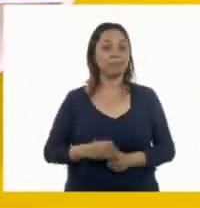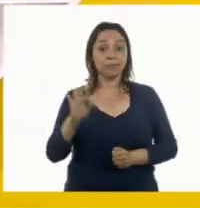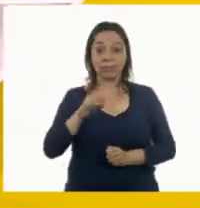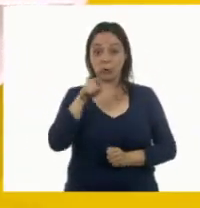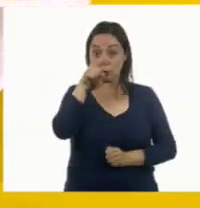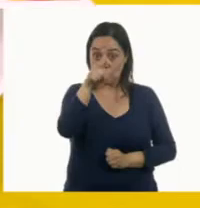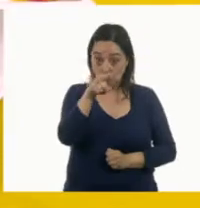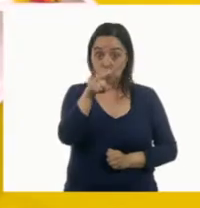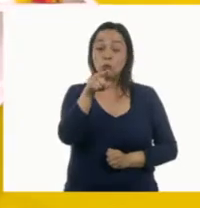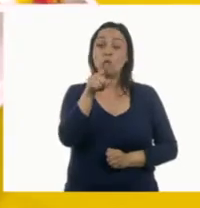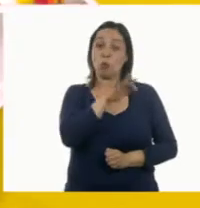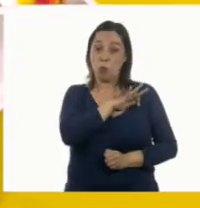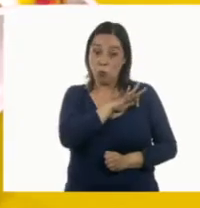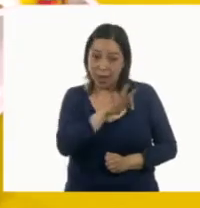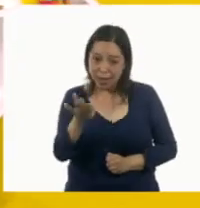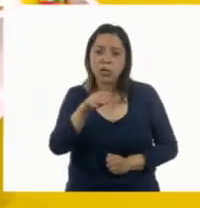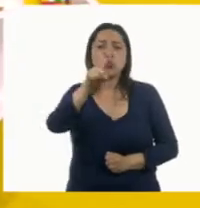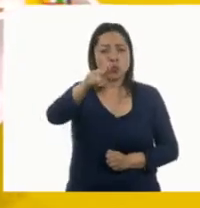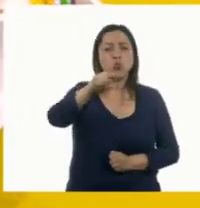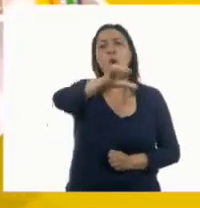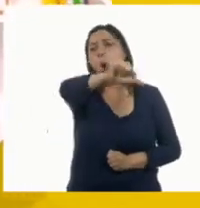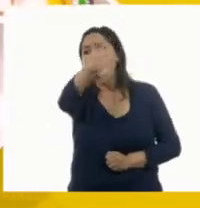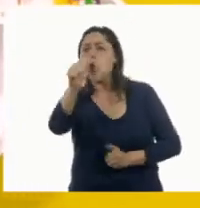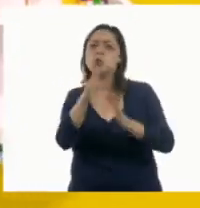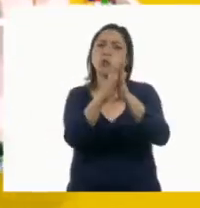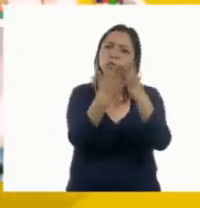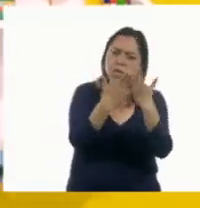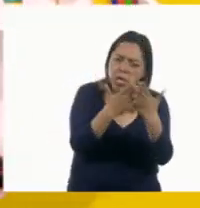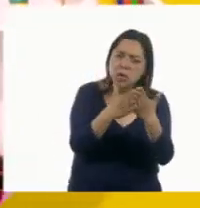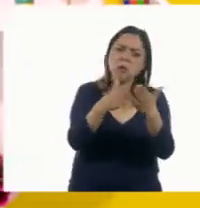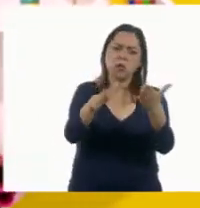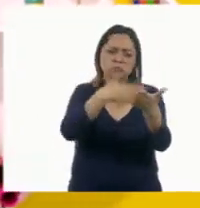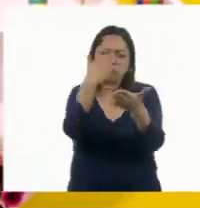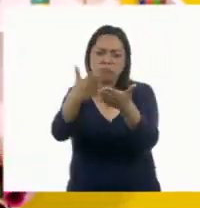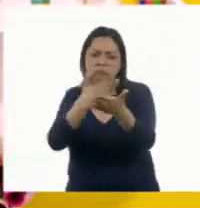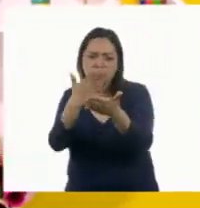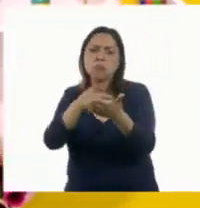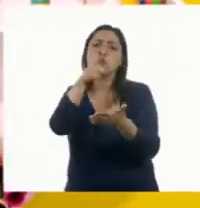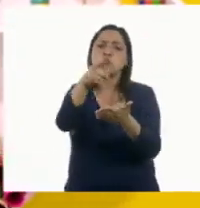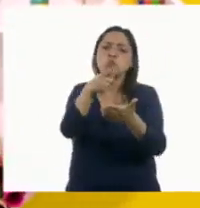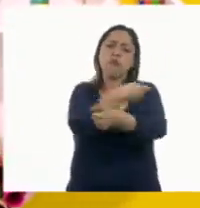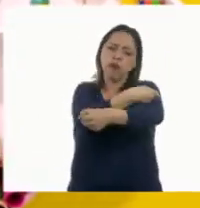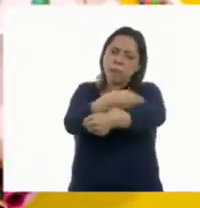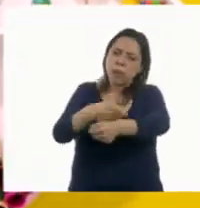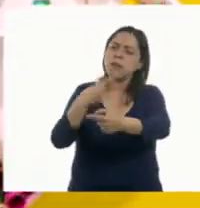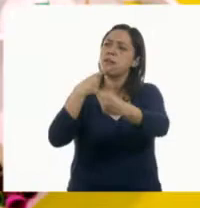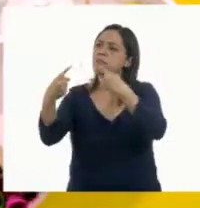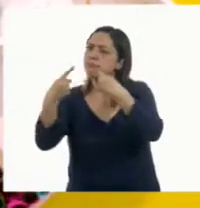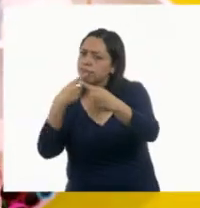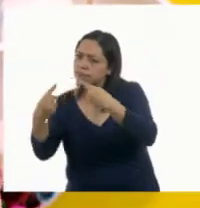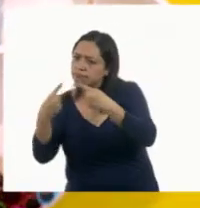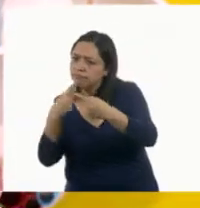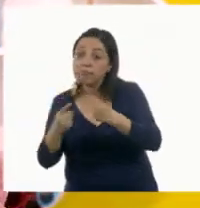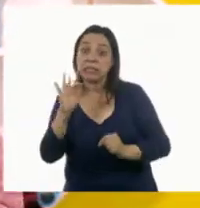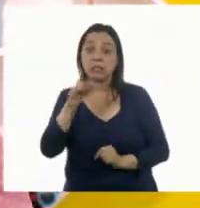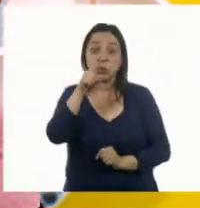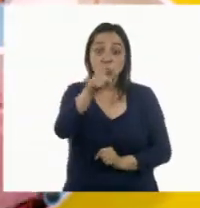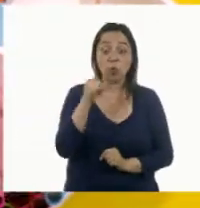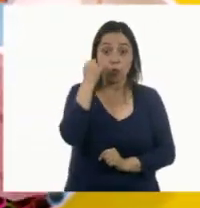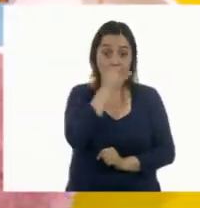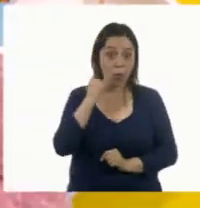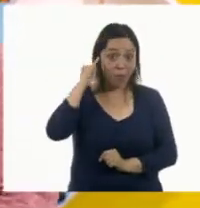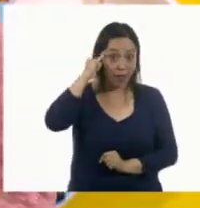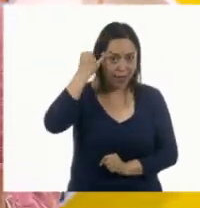posible, consulta en otros libros y comenta el tema de hoy con tu familia. Y si tienes la fortuna de hablar una lengua indígena,